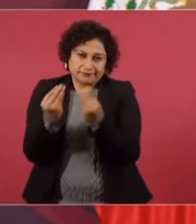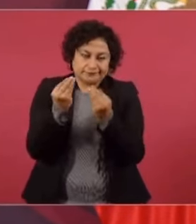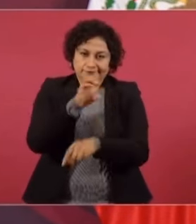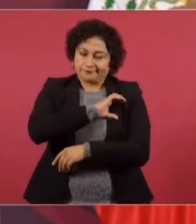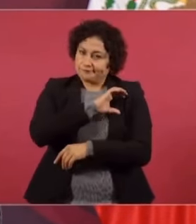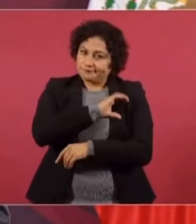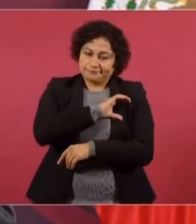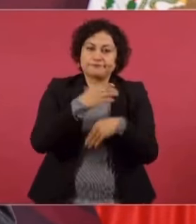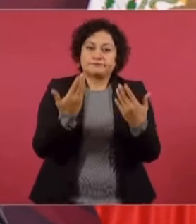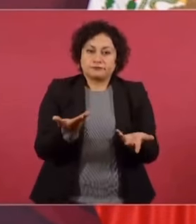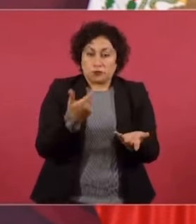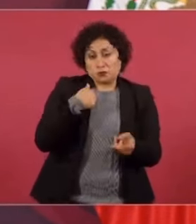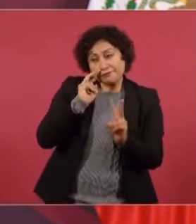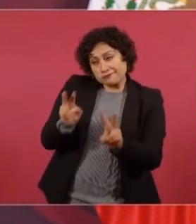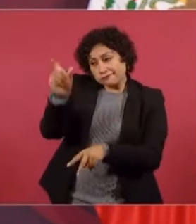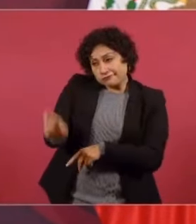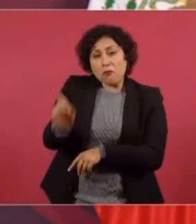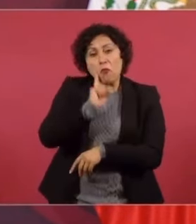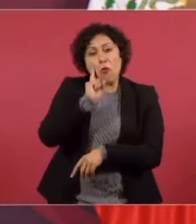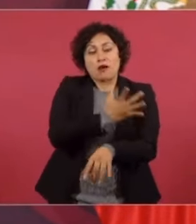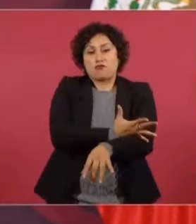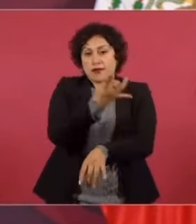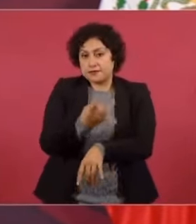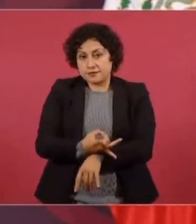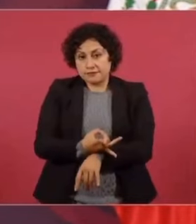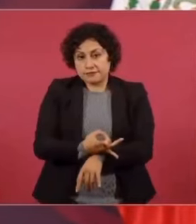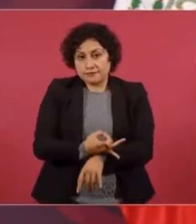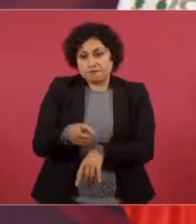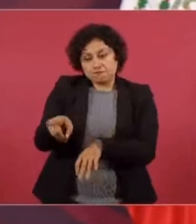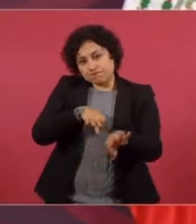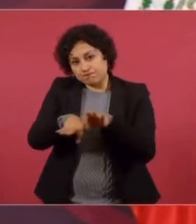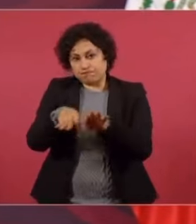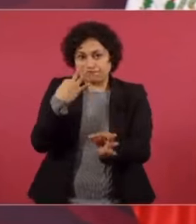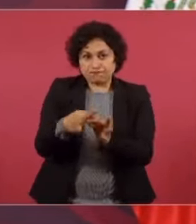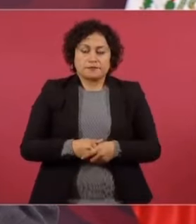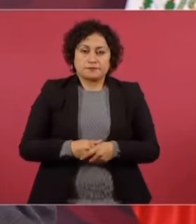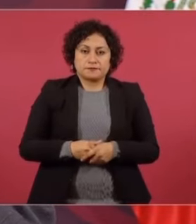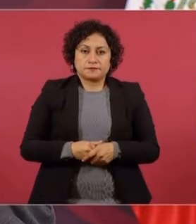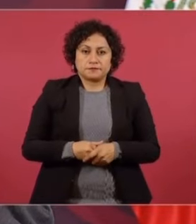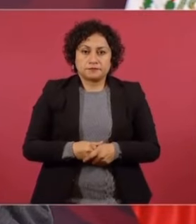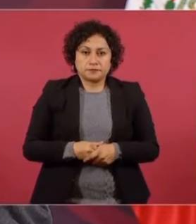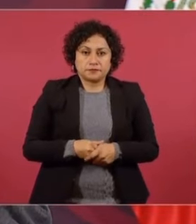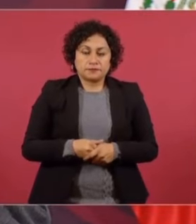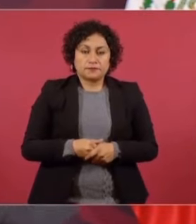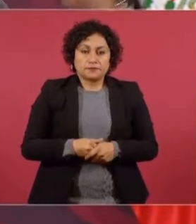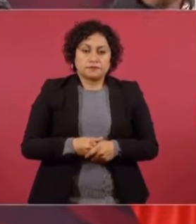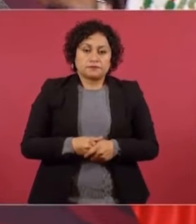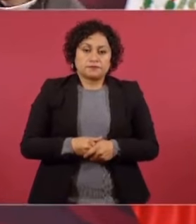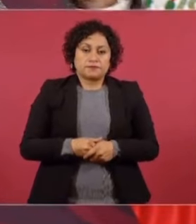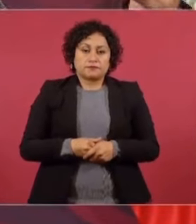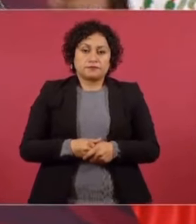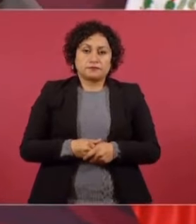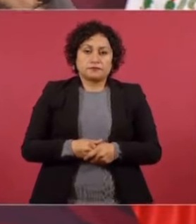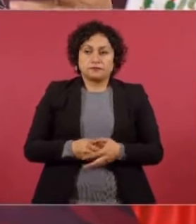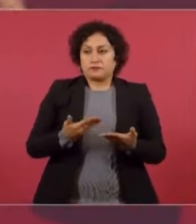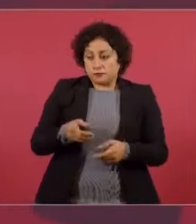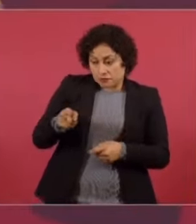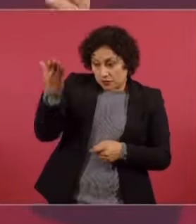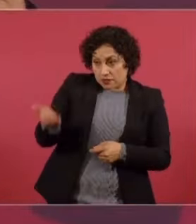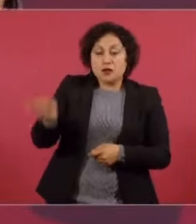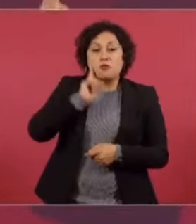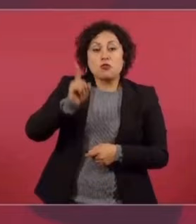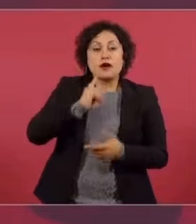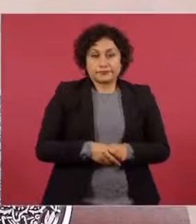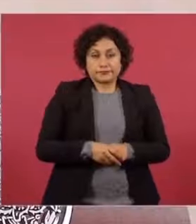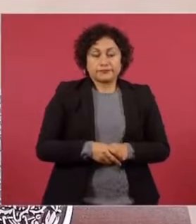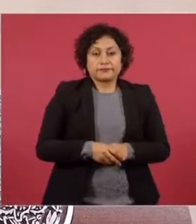Y la considero una mujer honesta, trabajadora, preparada, es la dirigente de mi movimiento y